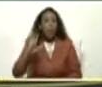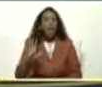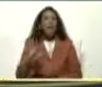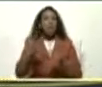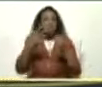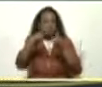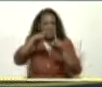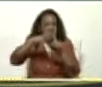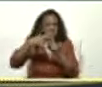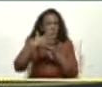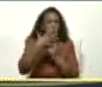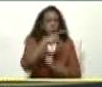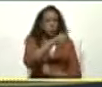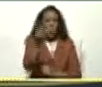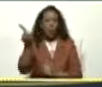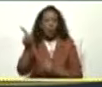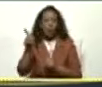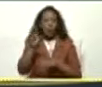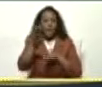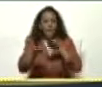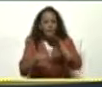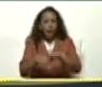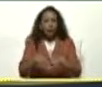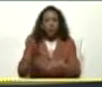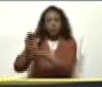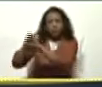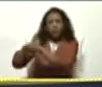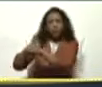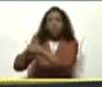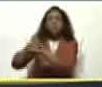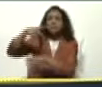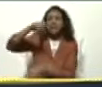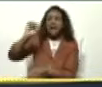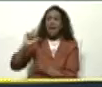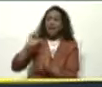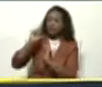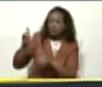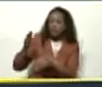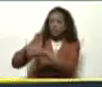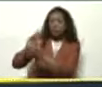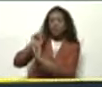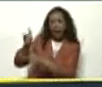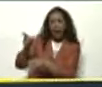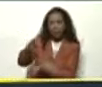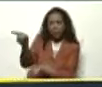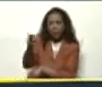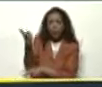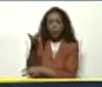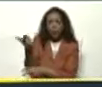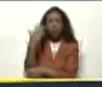condiciones De dar estos pasos Jacqueline La Cava Por ejemplo